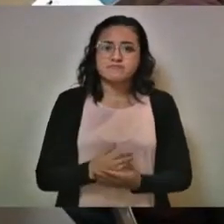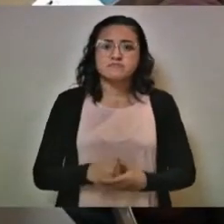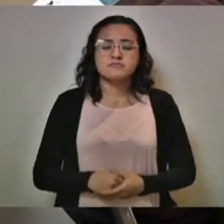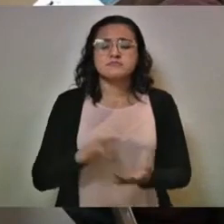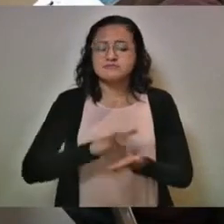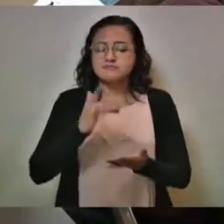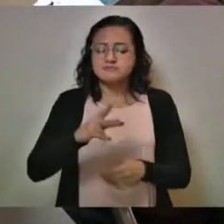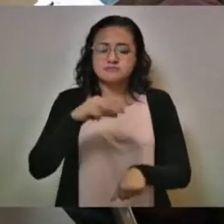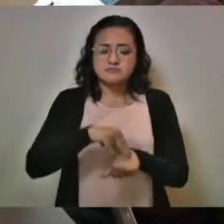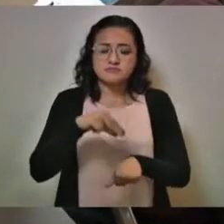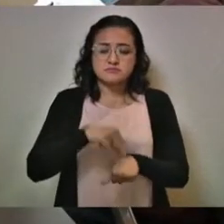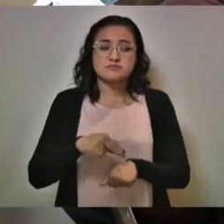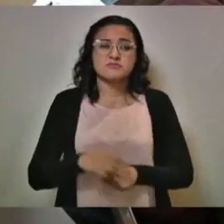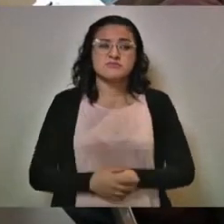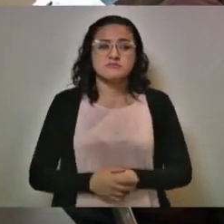ver,